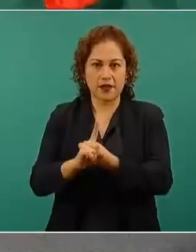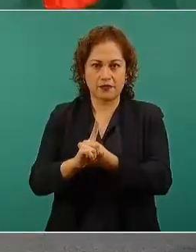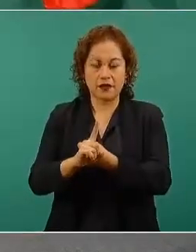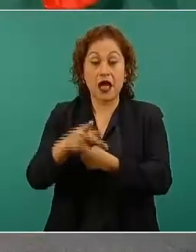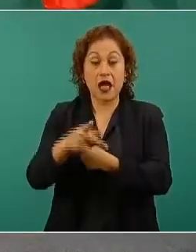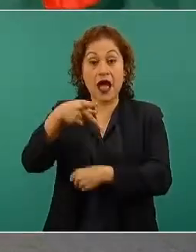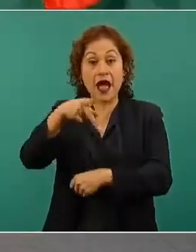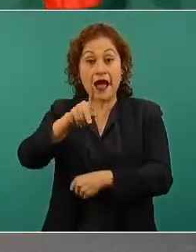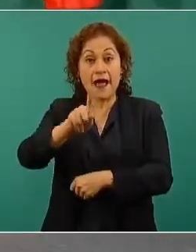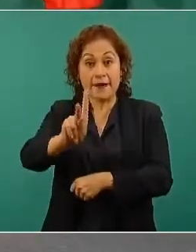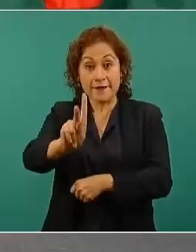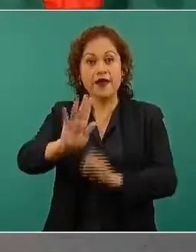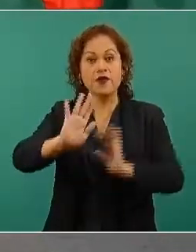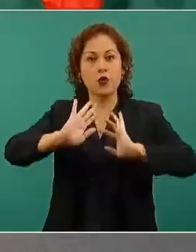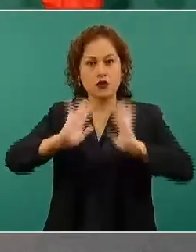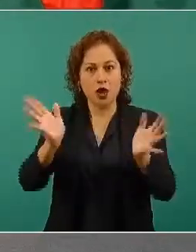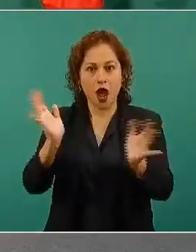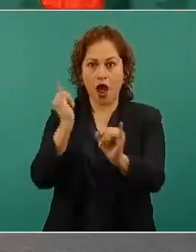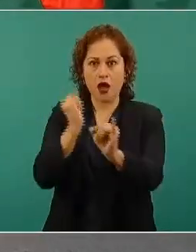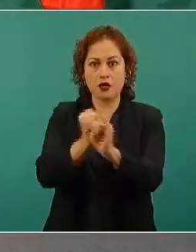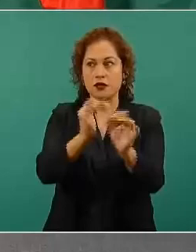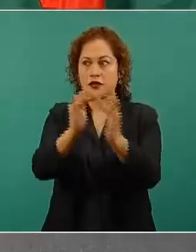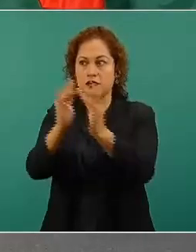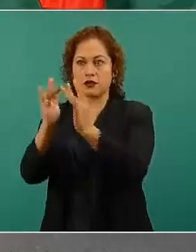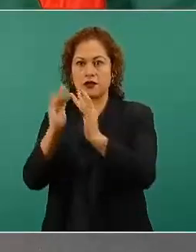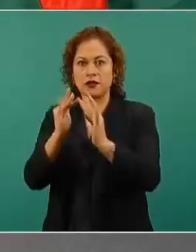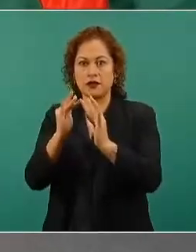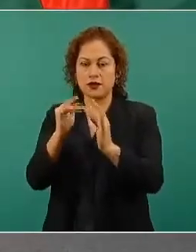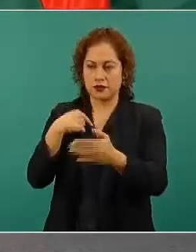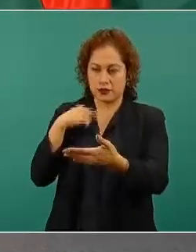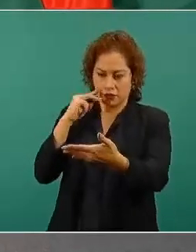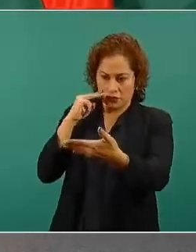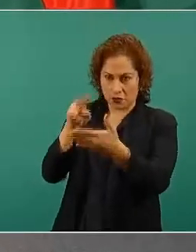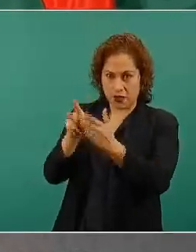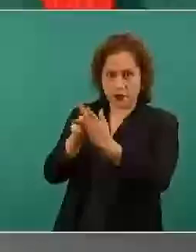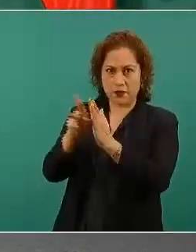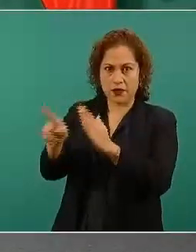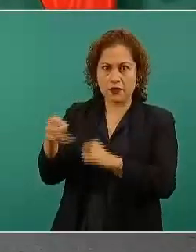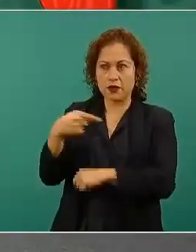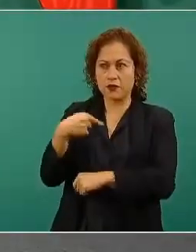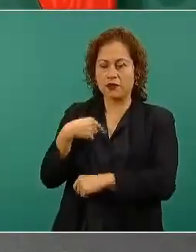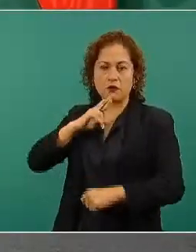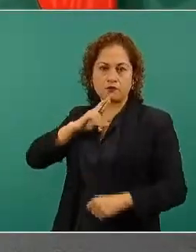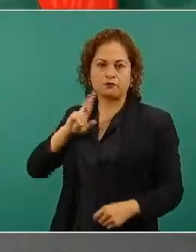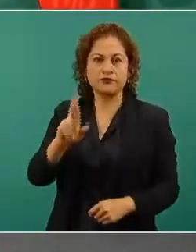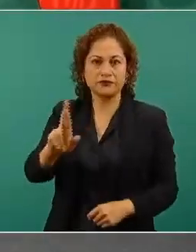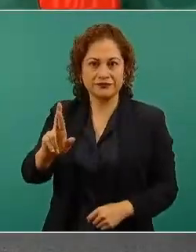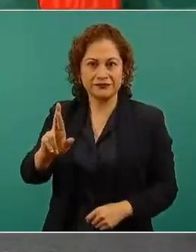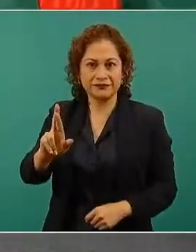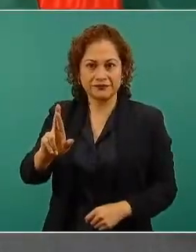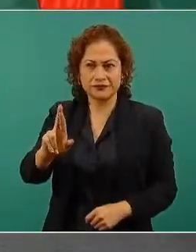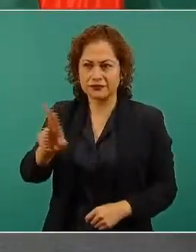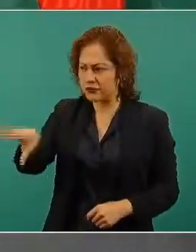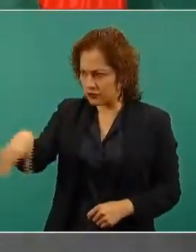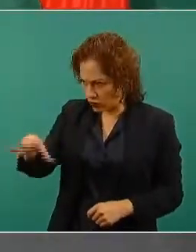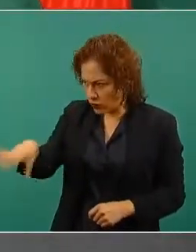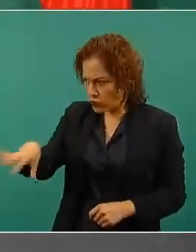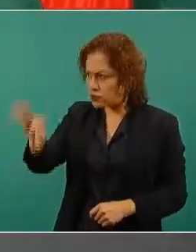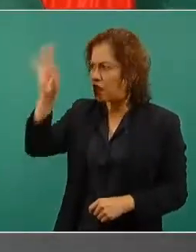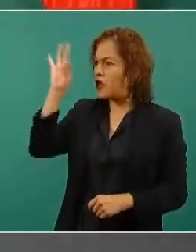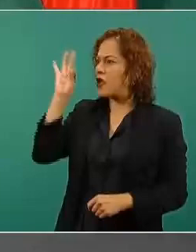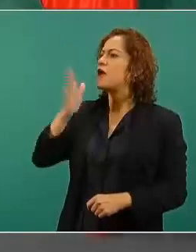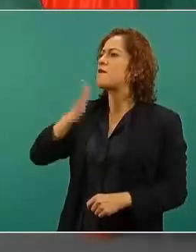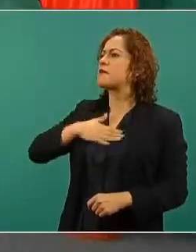y me dio tiempo de contestar a ver si buscas lo que contesté en ese entonces en